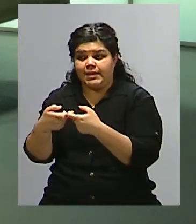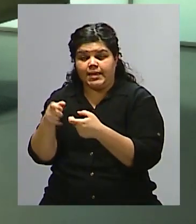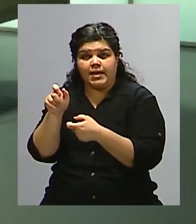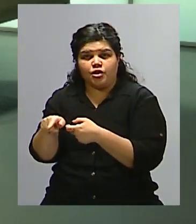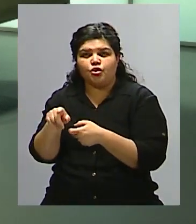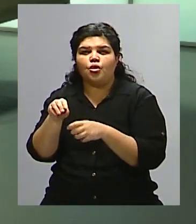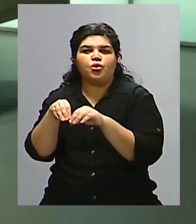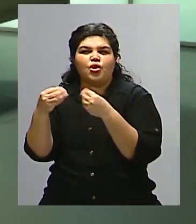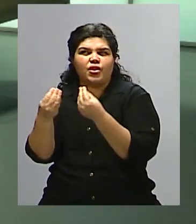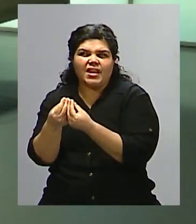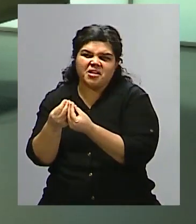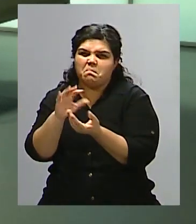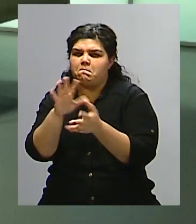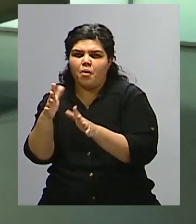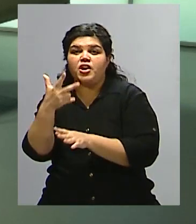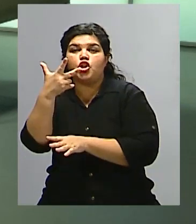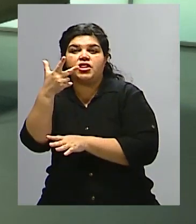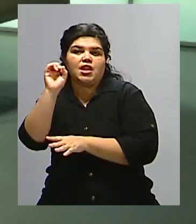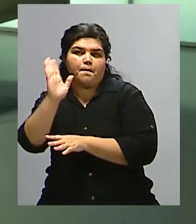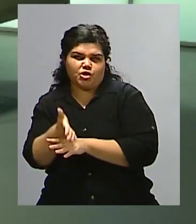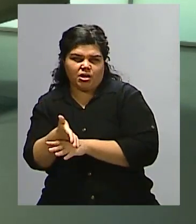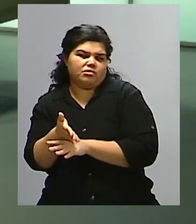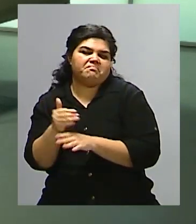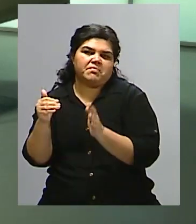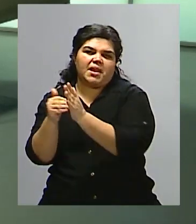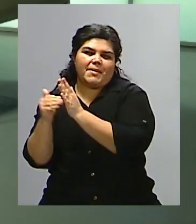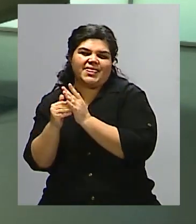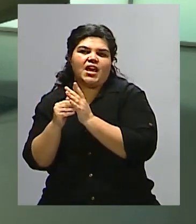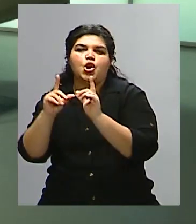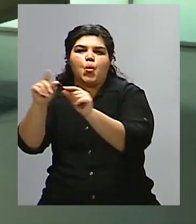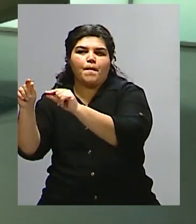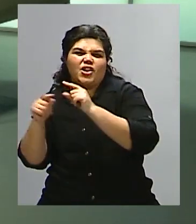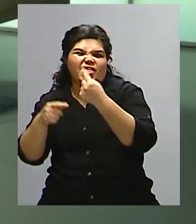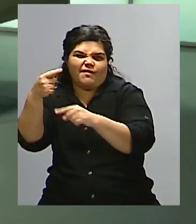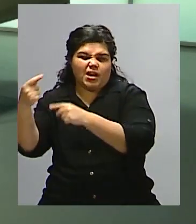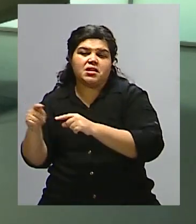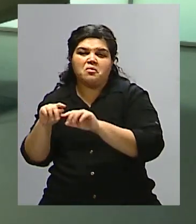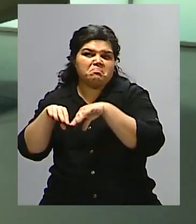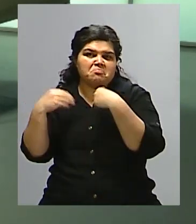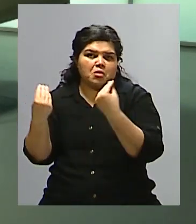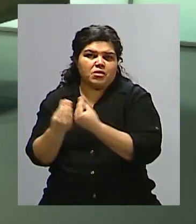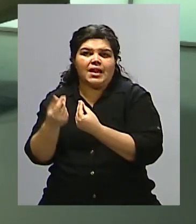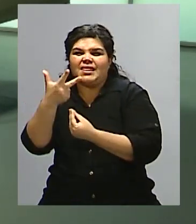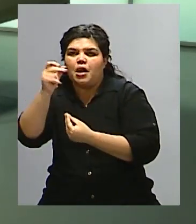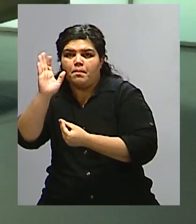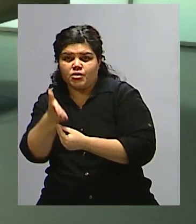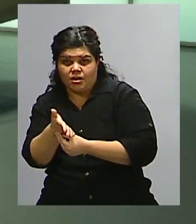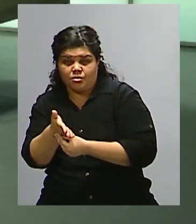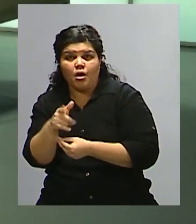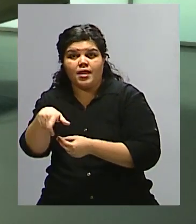de un 3%, para tomarlo en números redondos, varía muchísimo, ¿no? 3% a la obra social de origen del trabajador y 3%